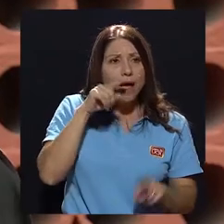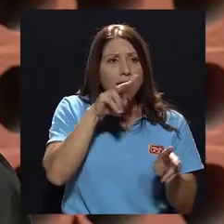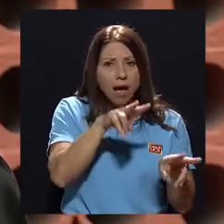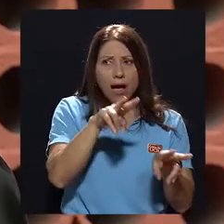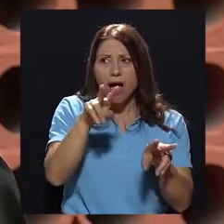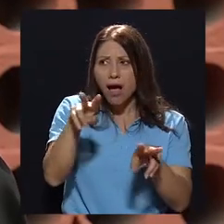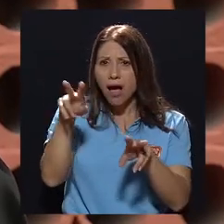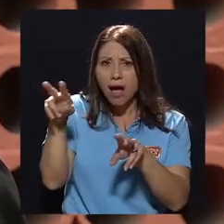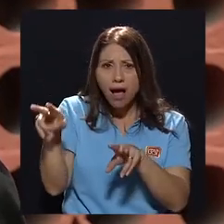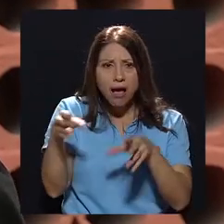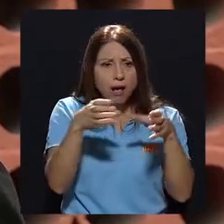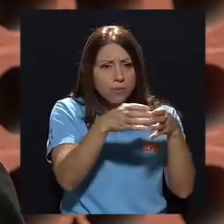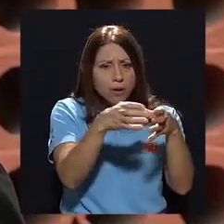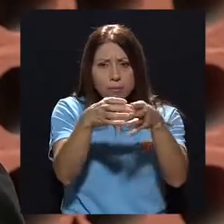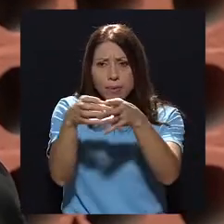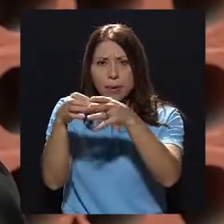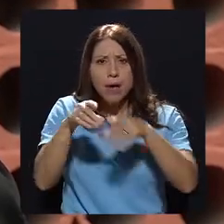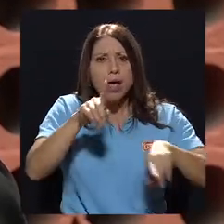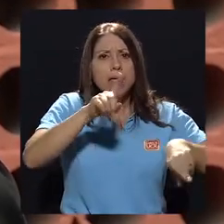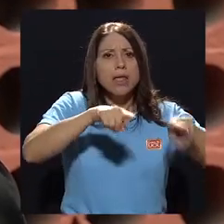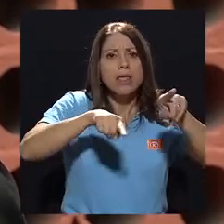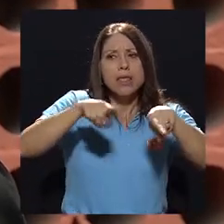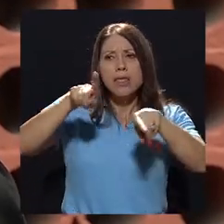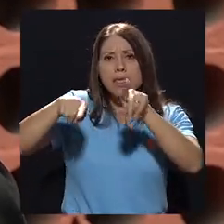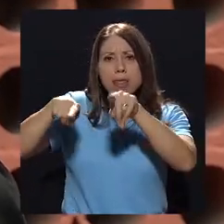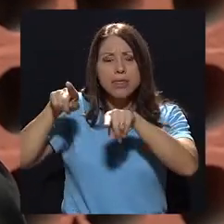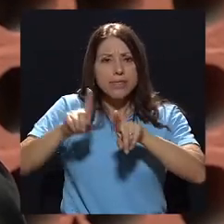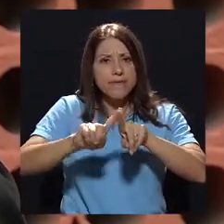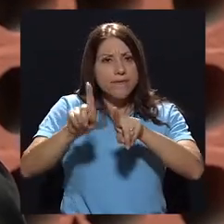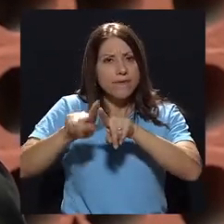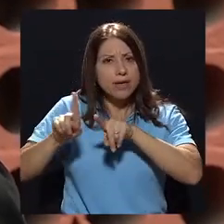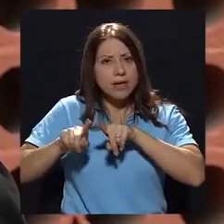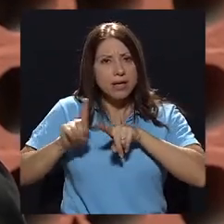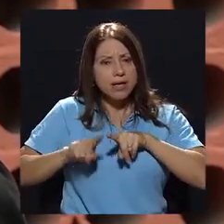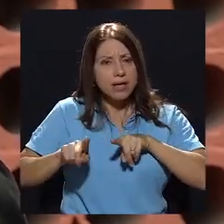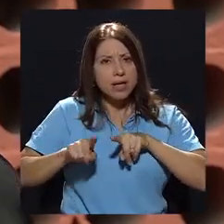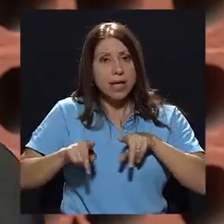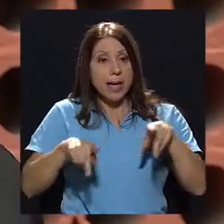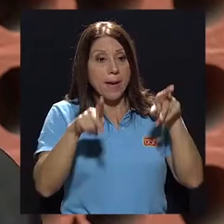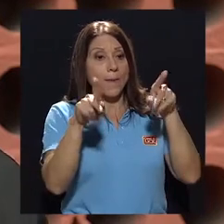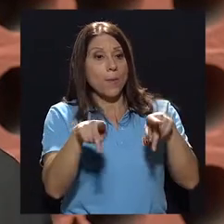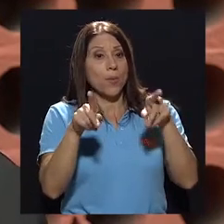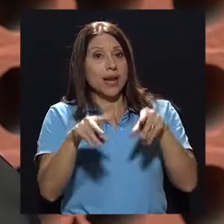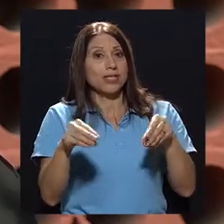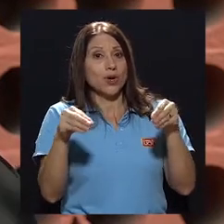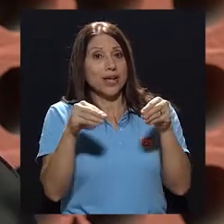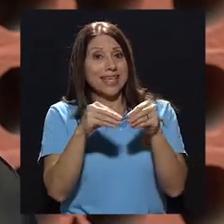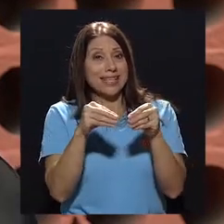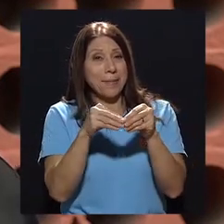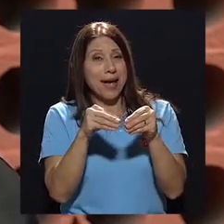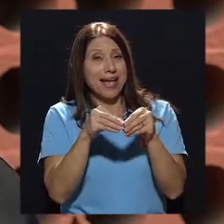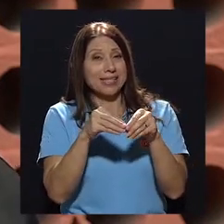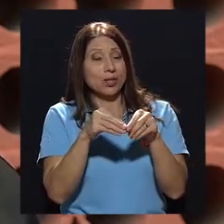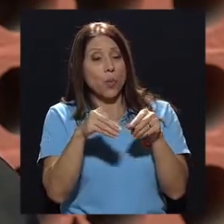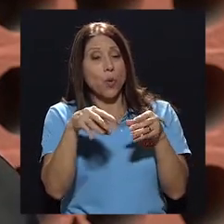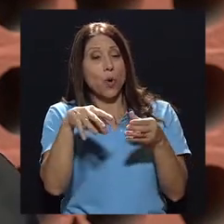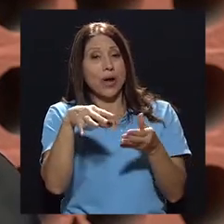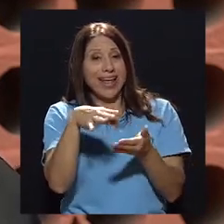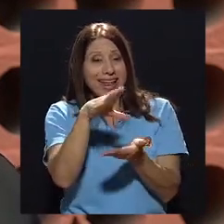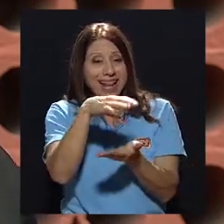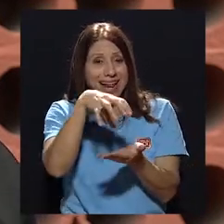al interior de la población de los chiles. La población que está más en la periferia del cantón, pues tiene